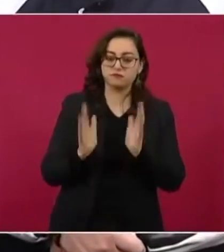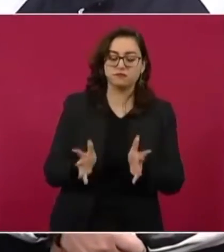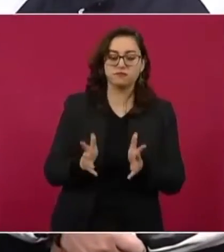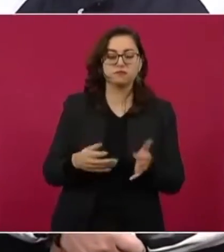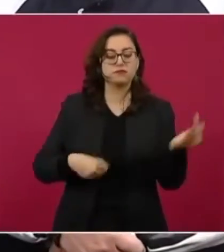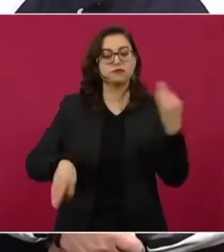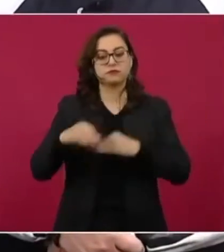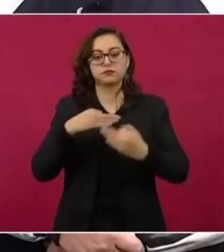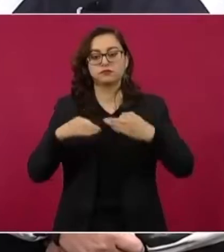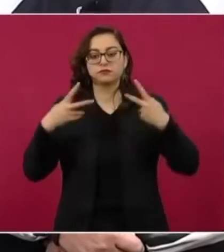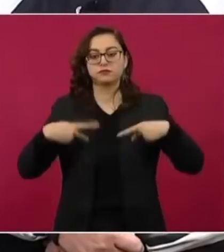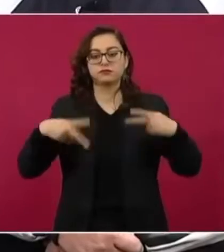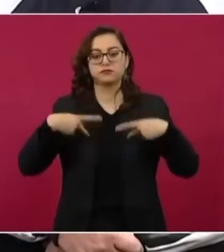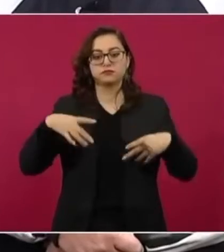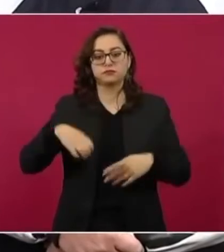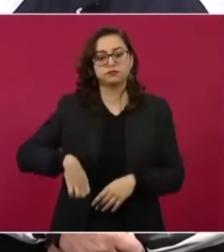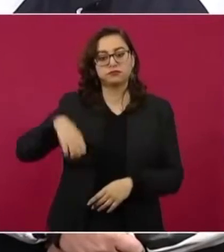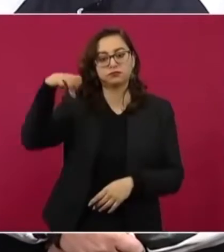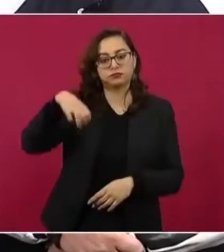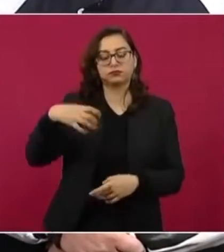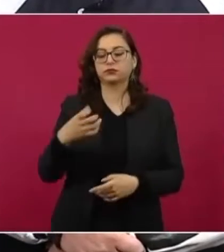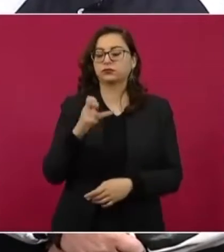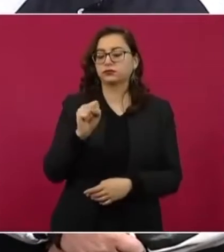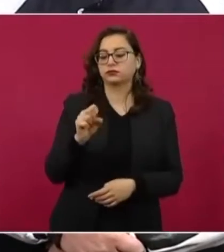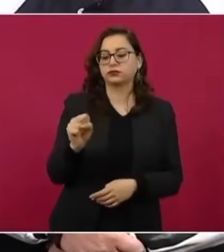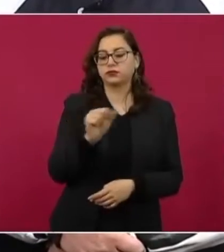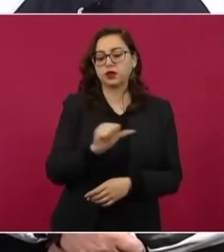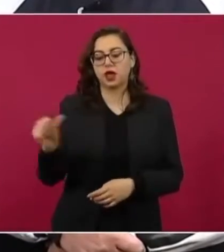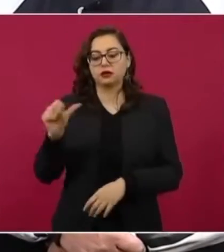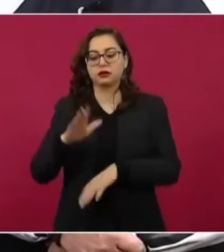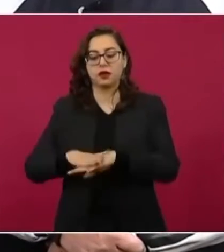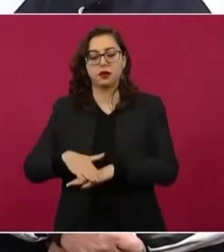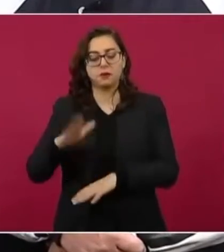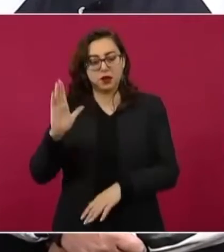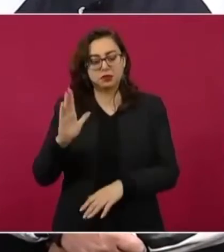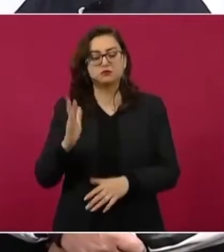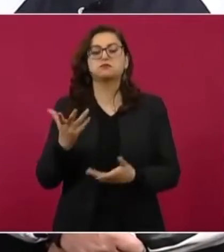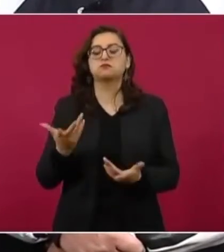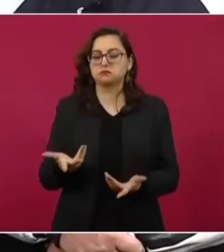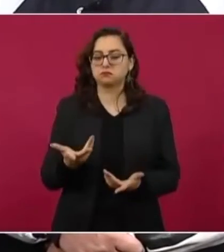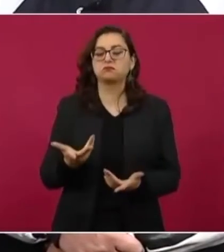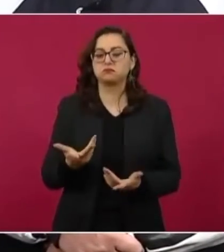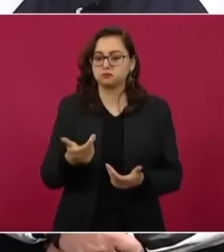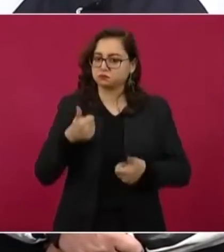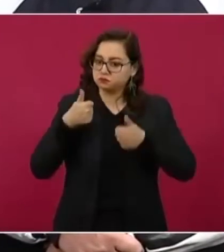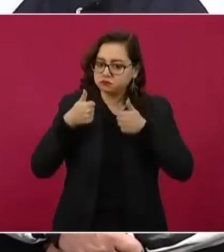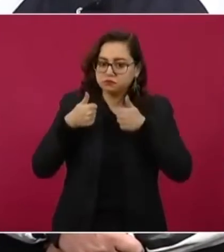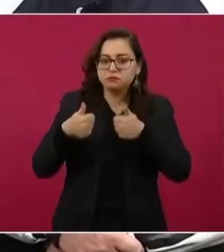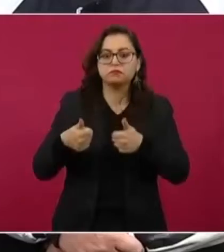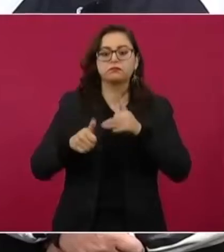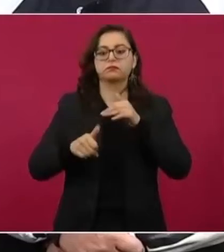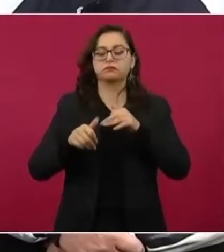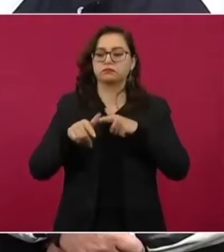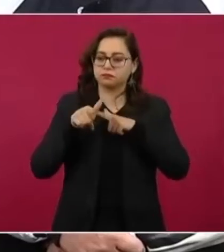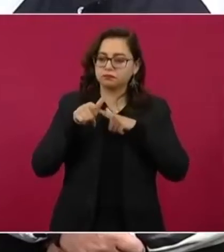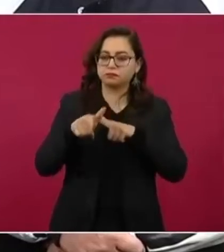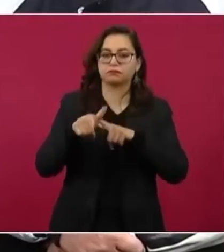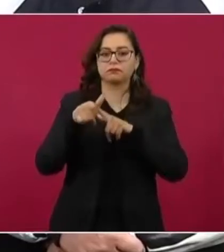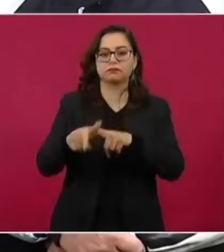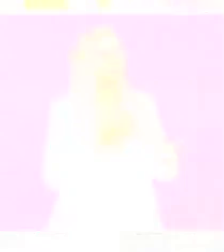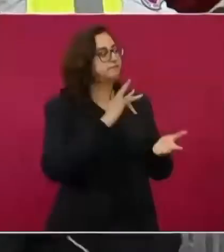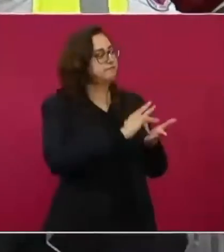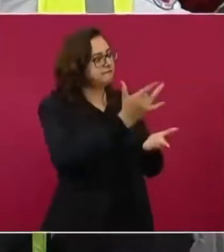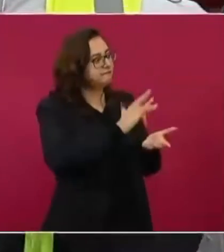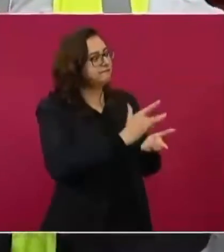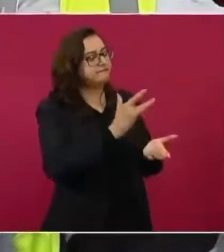adultos con su tercera dosis de 60 y más y así vamos a continuar, es la mejor manera de protegernos frente a la